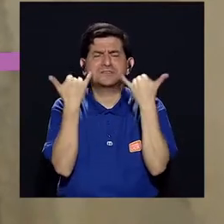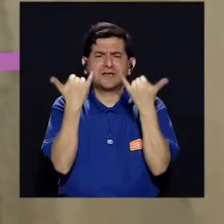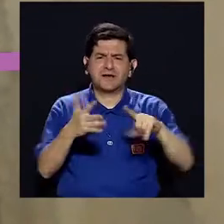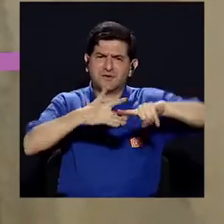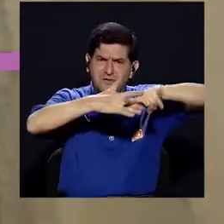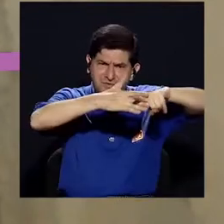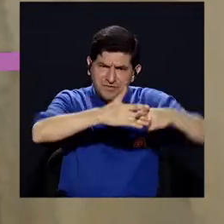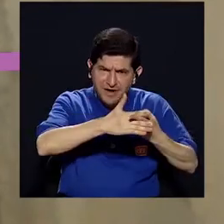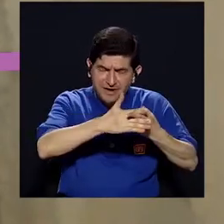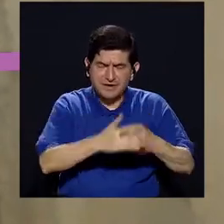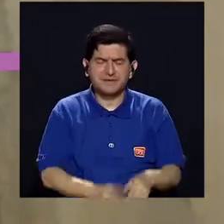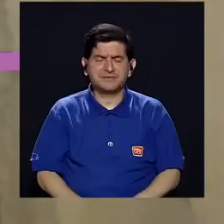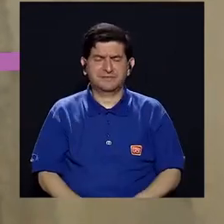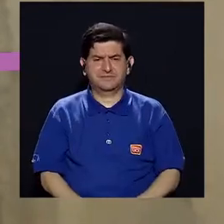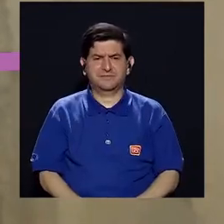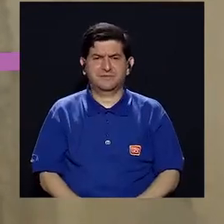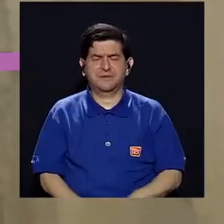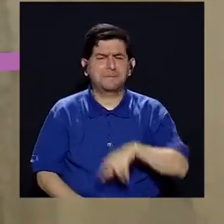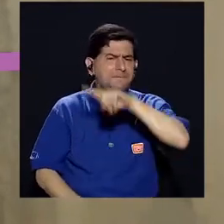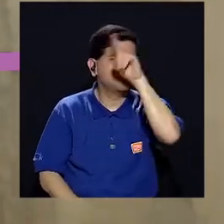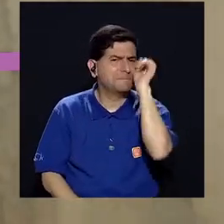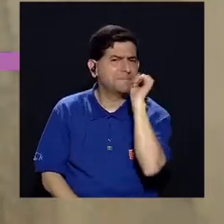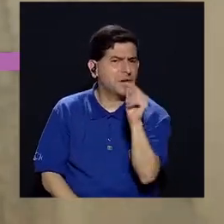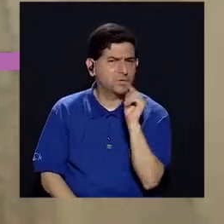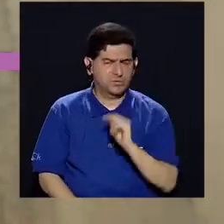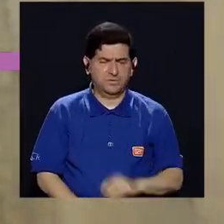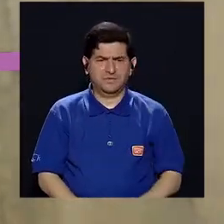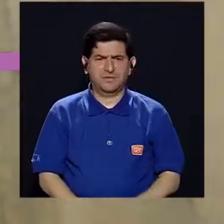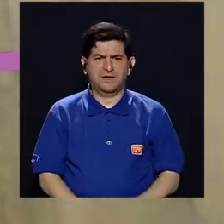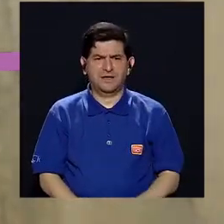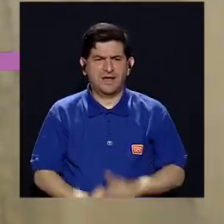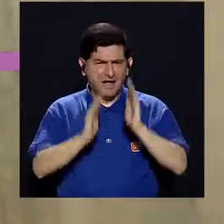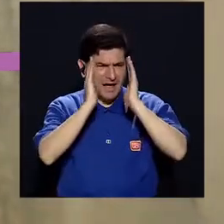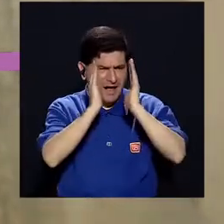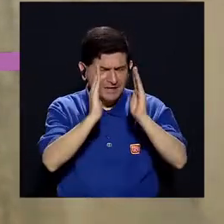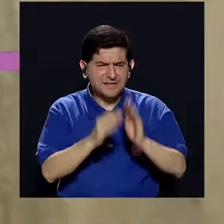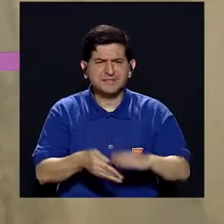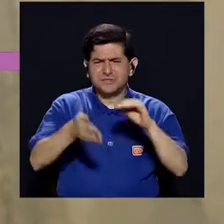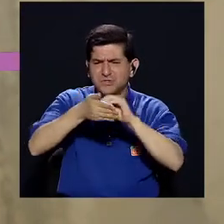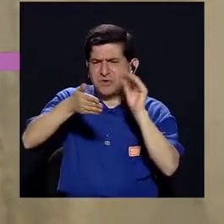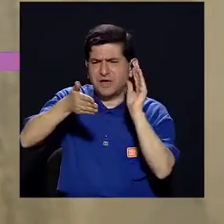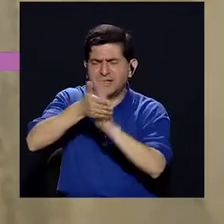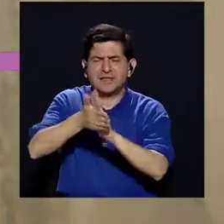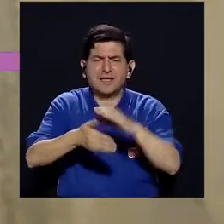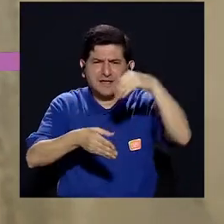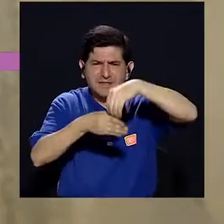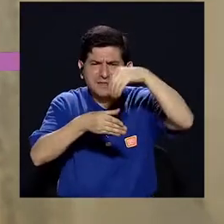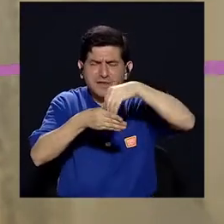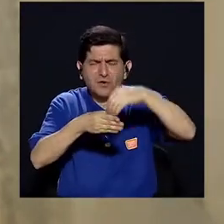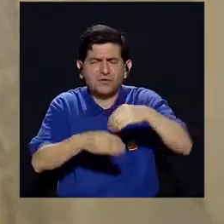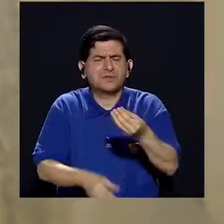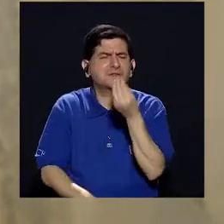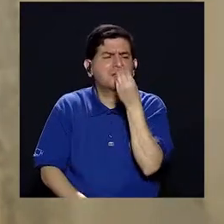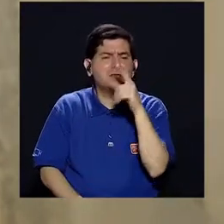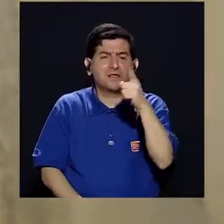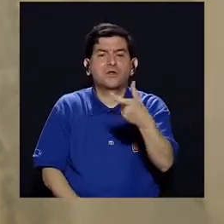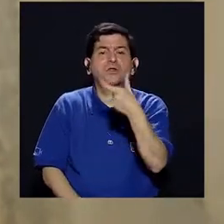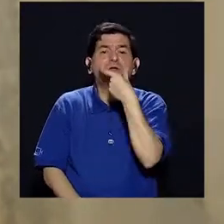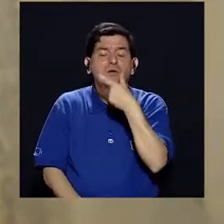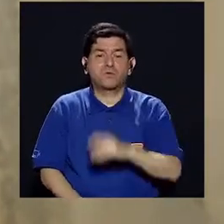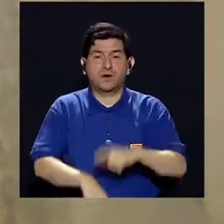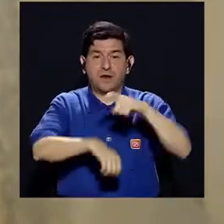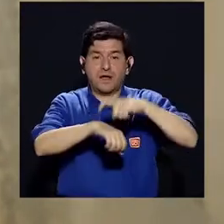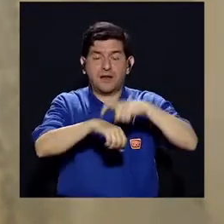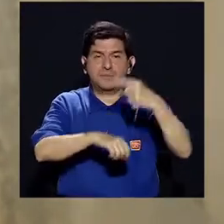quisiera comenzar este bloque preguntándole qué debemos de fijarnos en una etiqueta nutricional que trae una galleta,